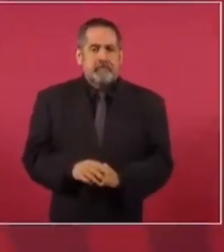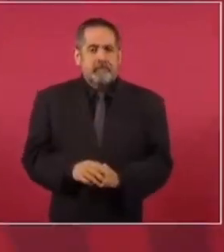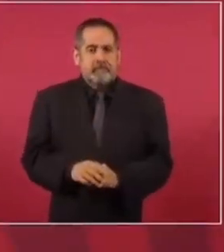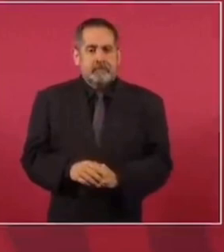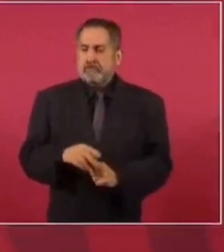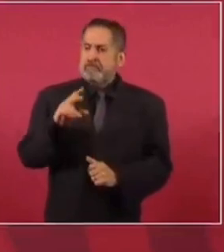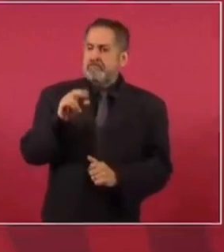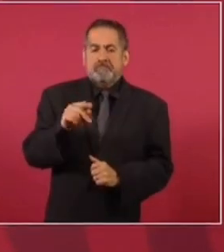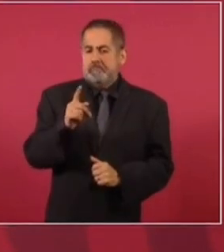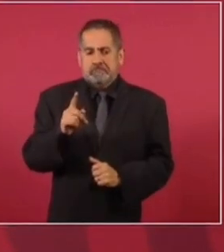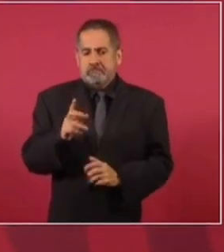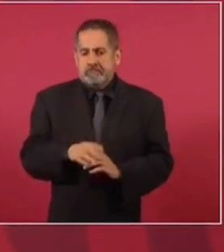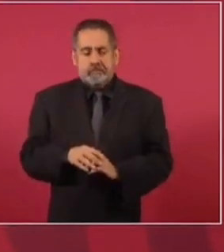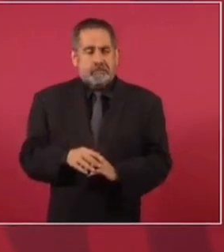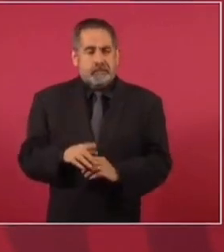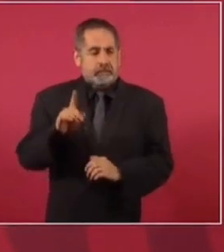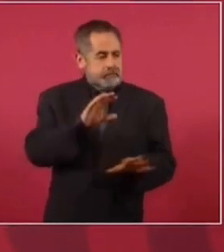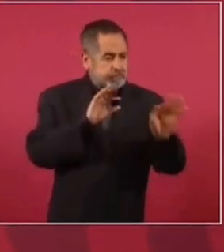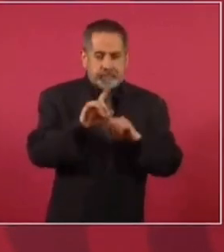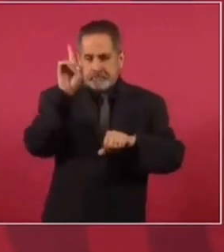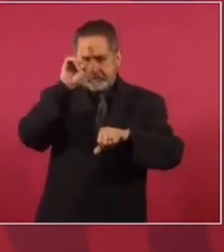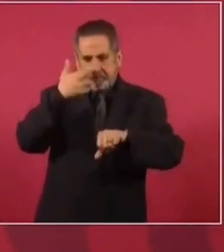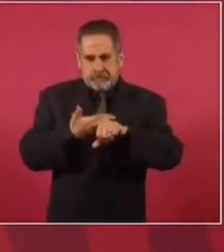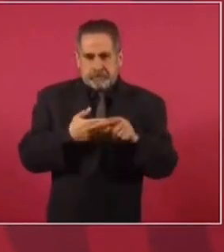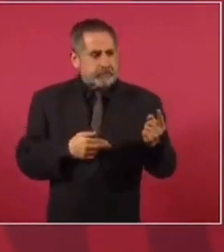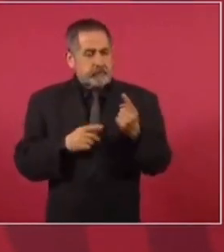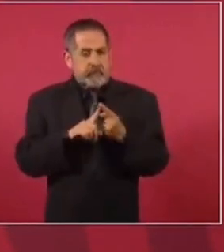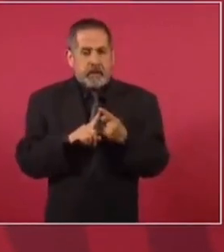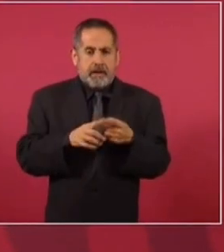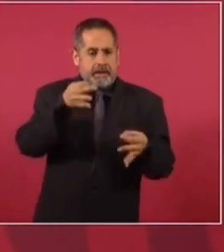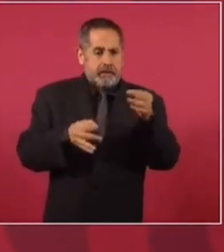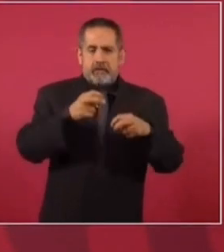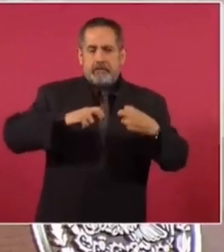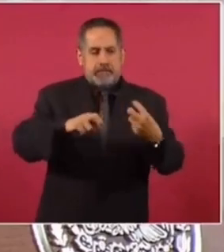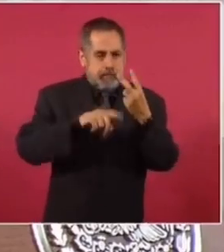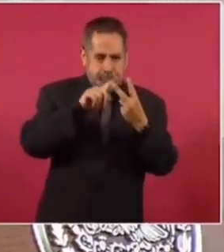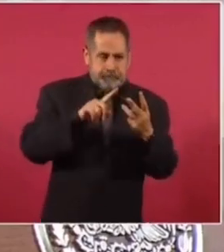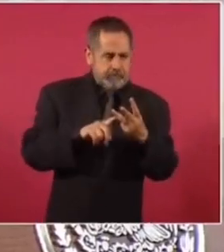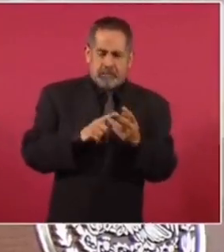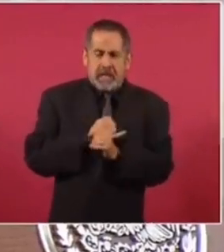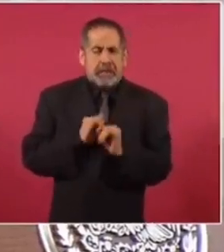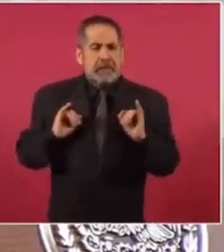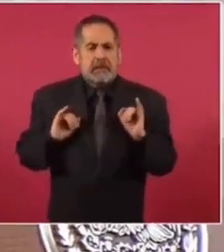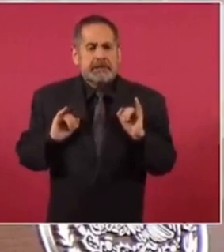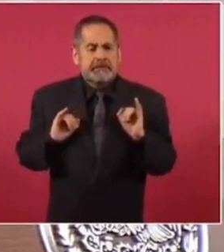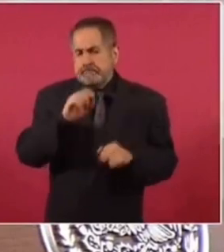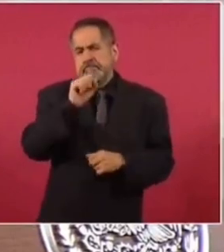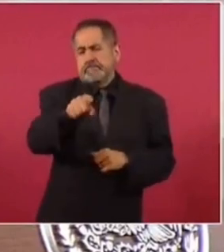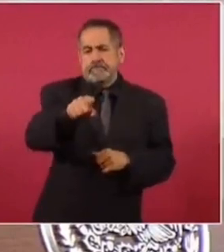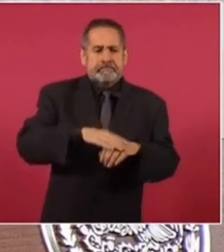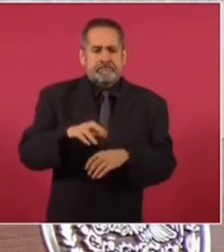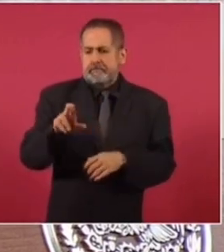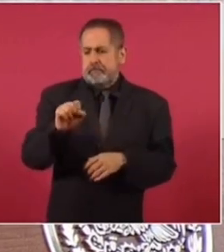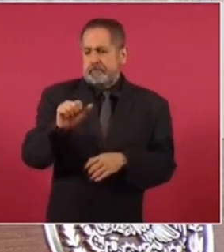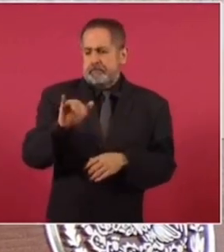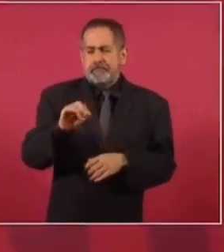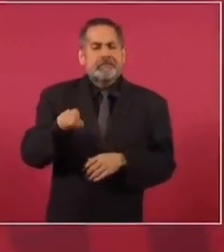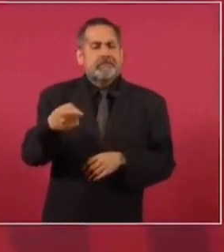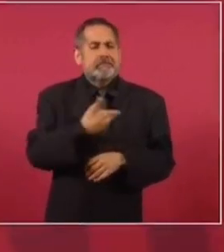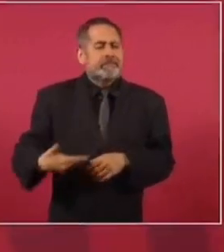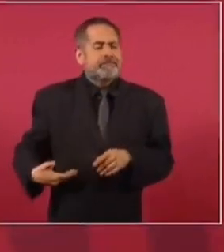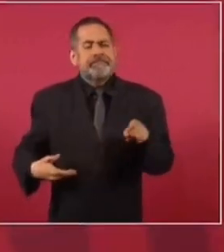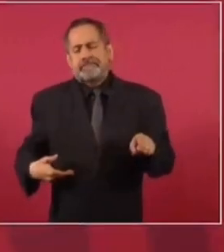que se tengan consejeros, magistrados, independientes. Y el caso de Rosario, la